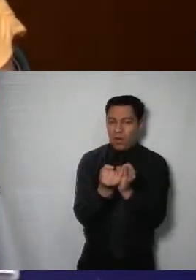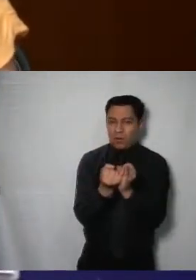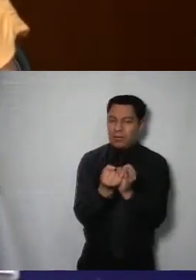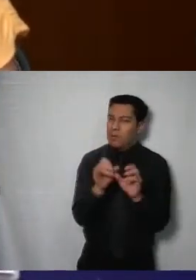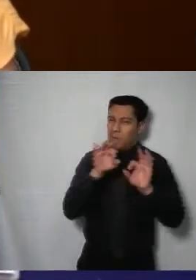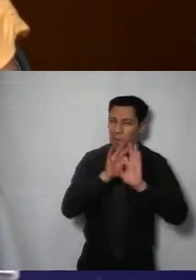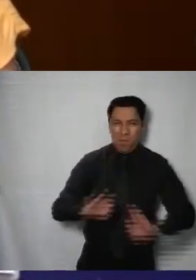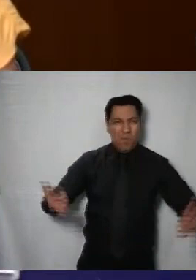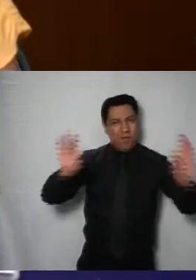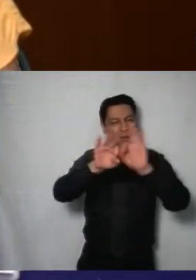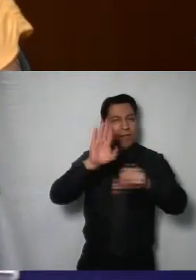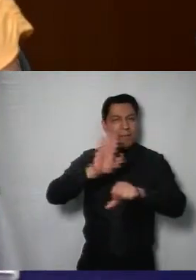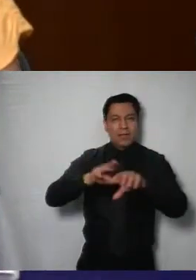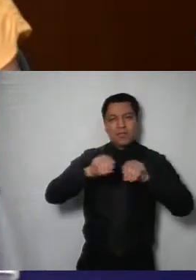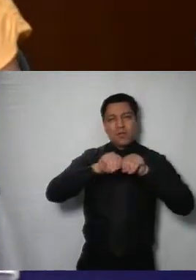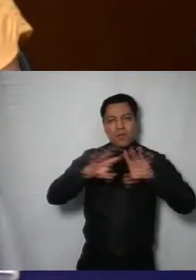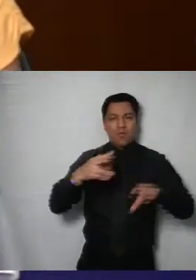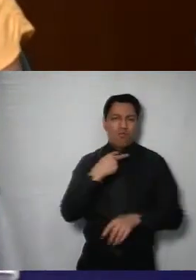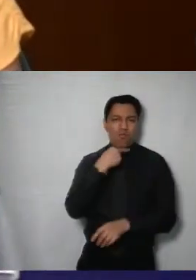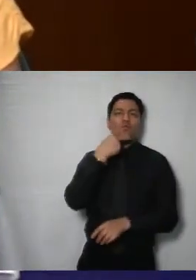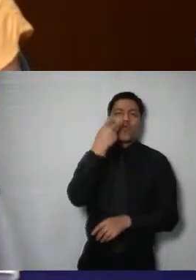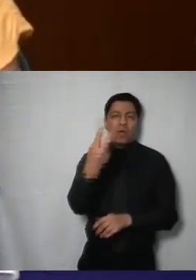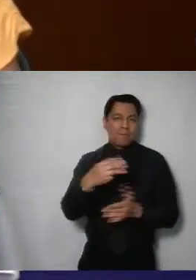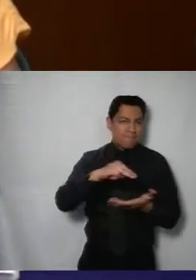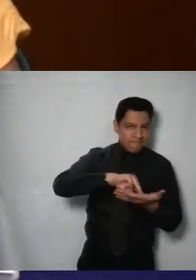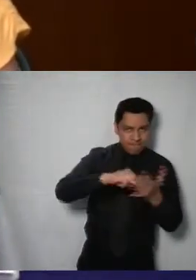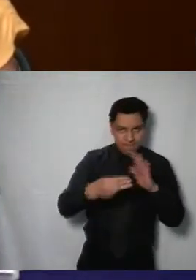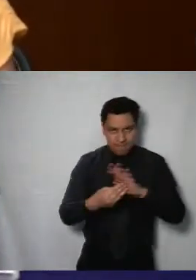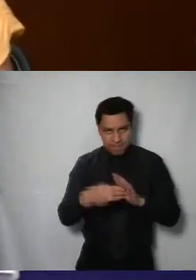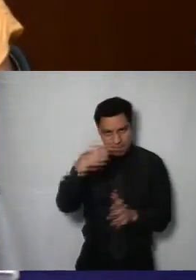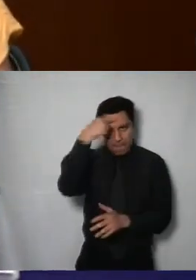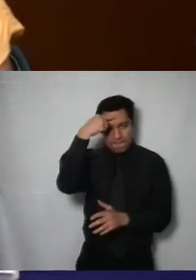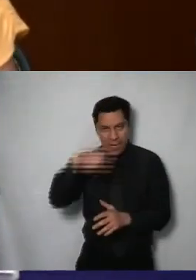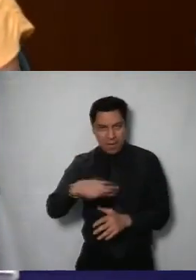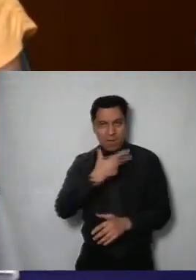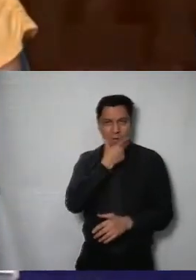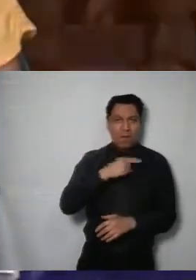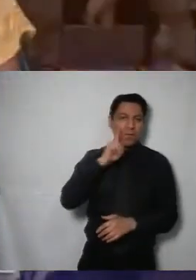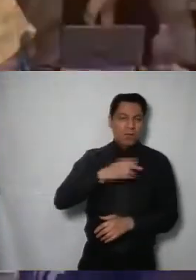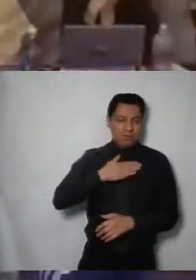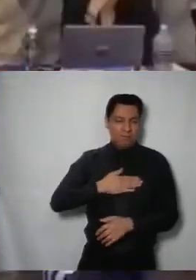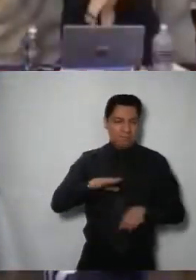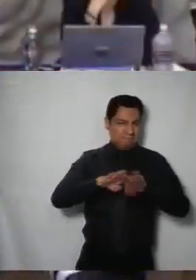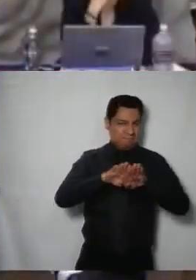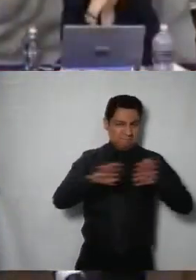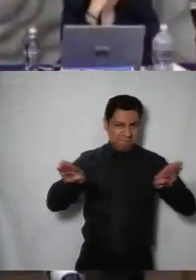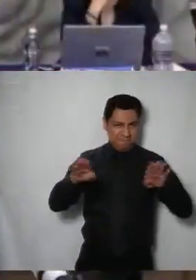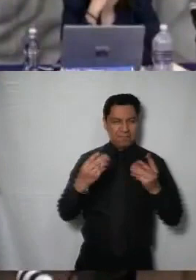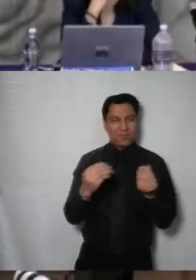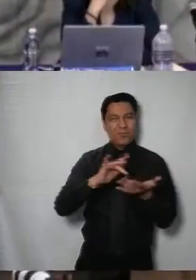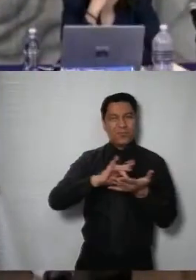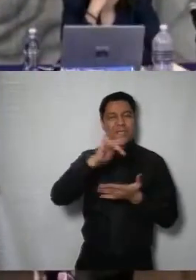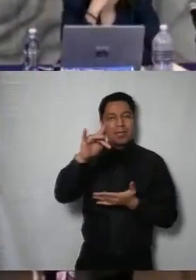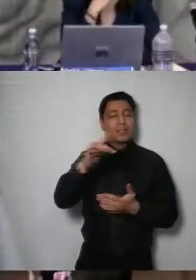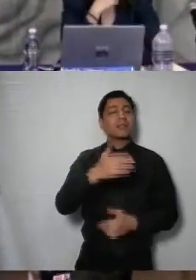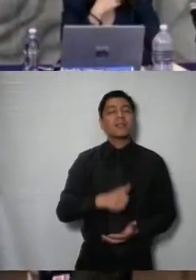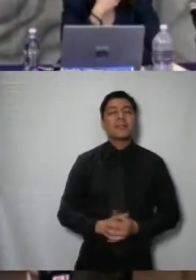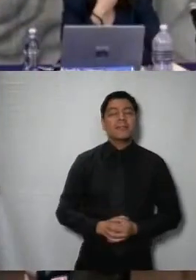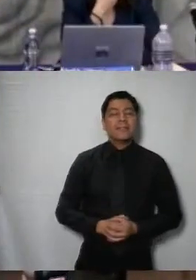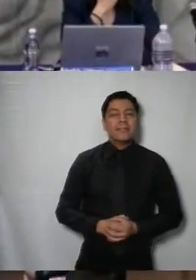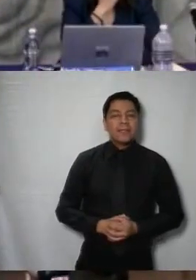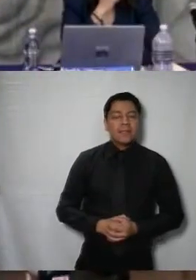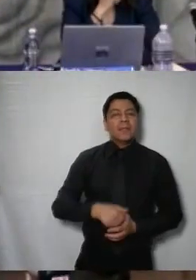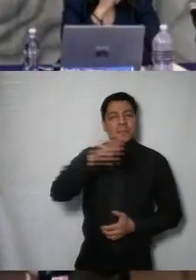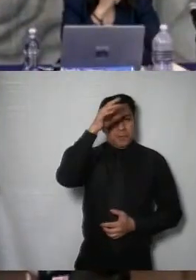foro justo con más información más voz estrategias para romper brechas de género Gracias Muchas gracias comisionada a la